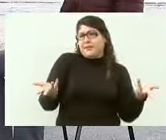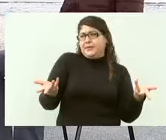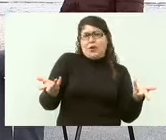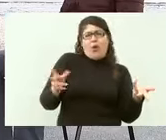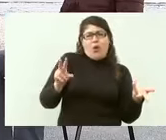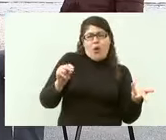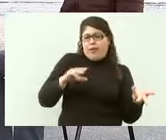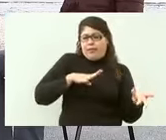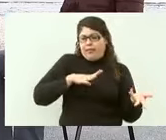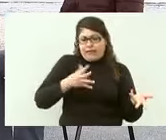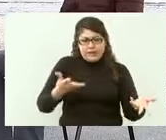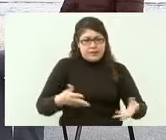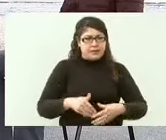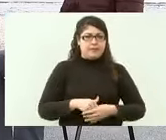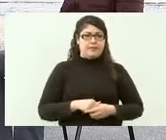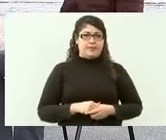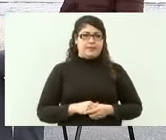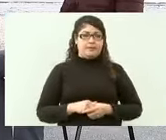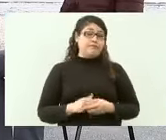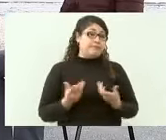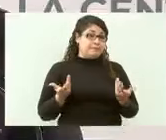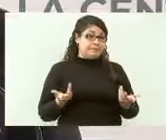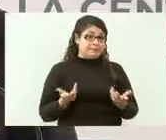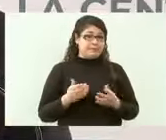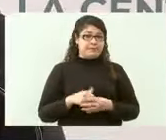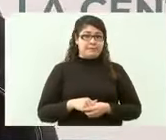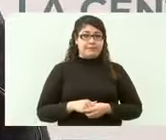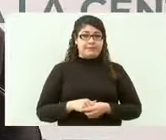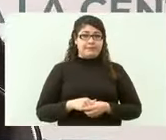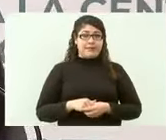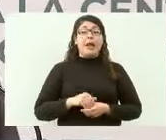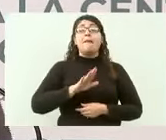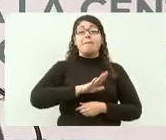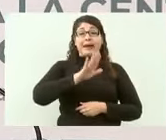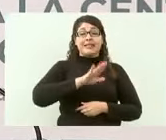demandaba el desarrollo de México